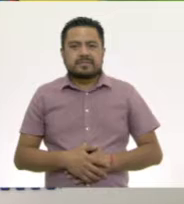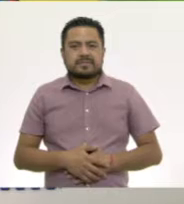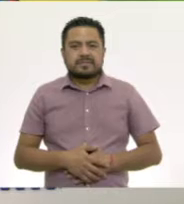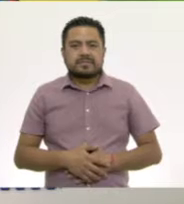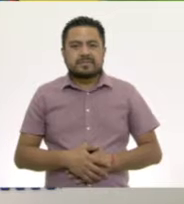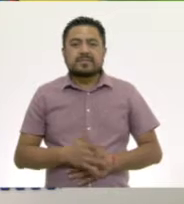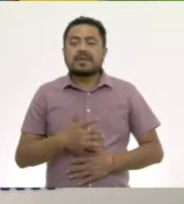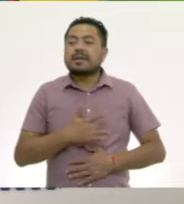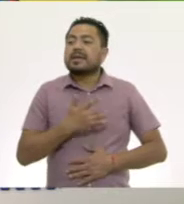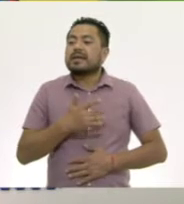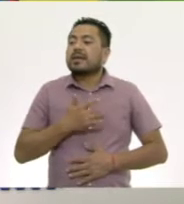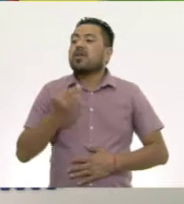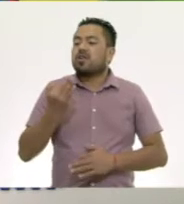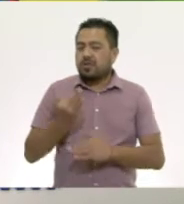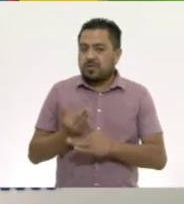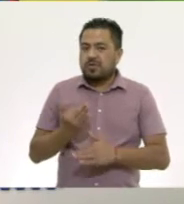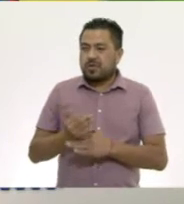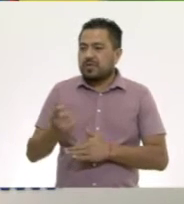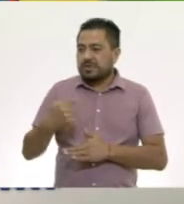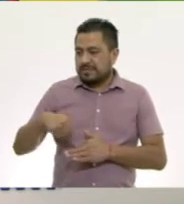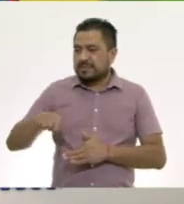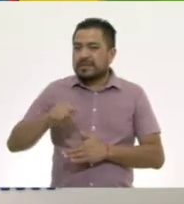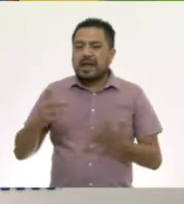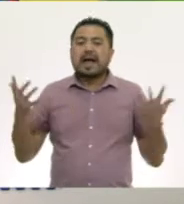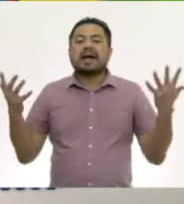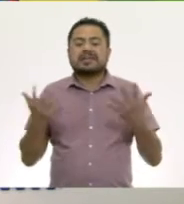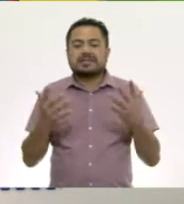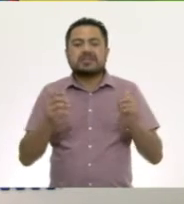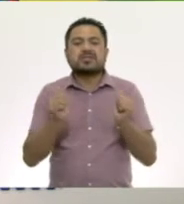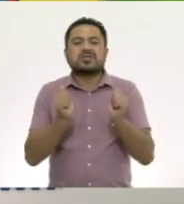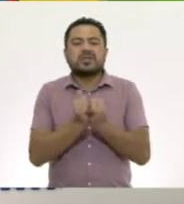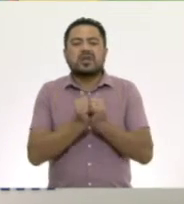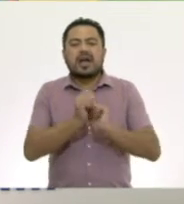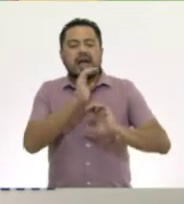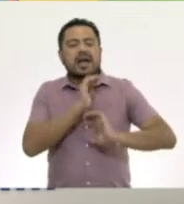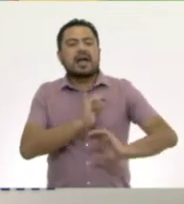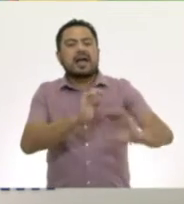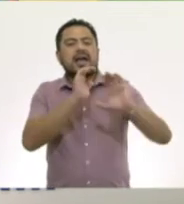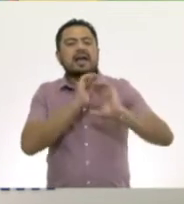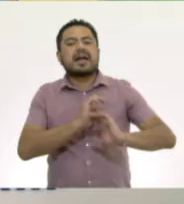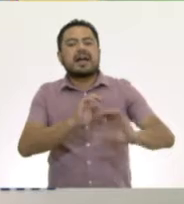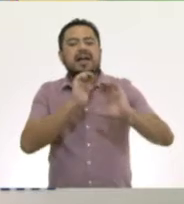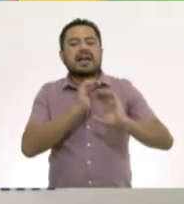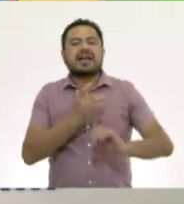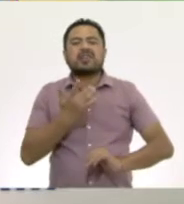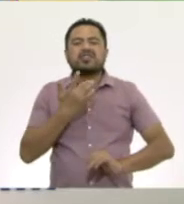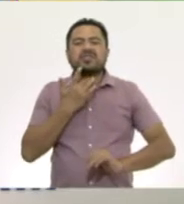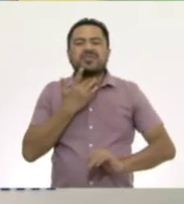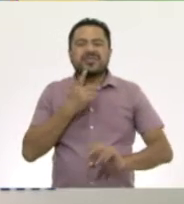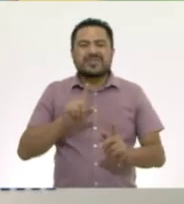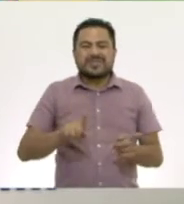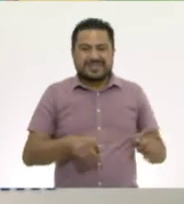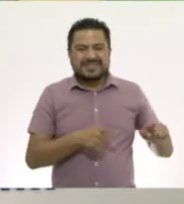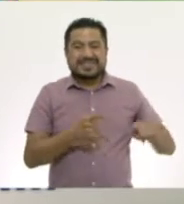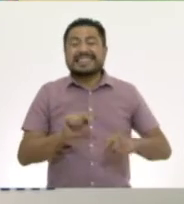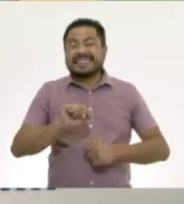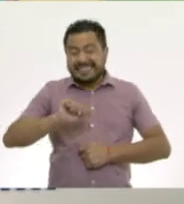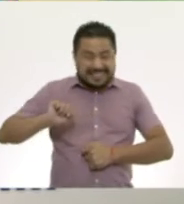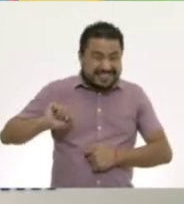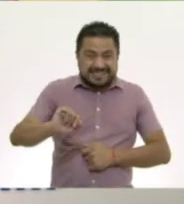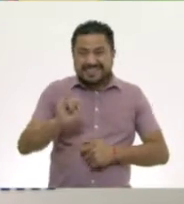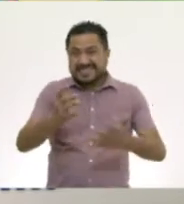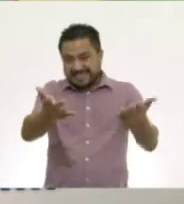¿Qué te parece si ahora lo hacemos marcando el ritmo de la canción de Cucú cantaba la rana? ¡Sí! Vamos,